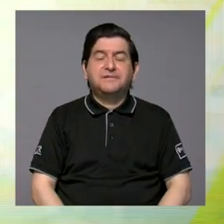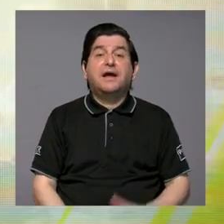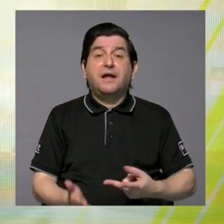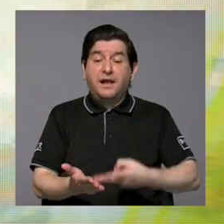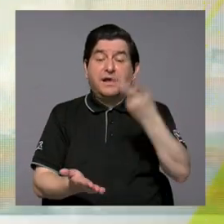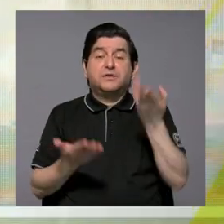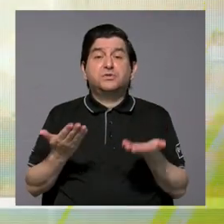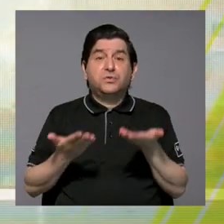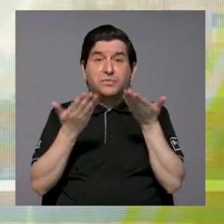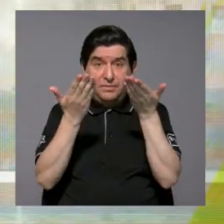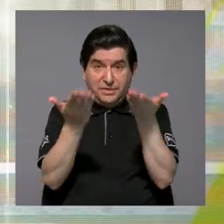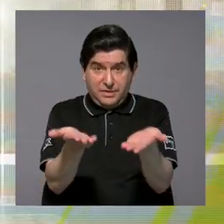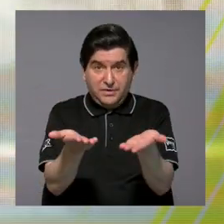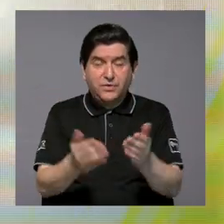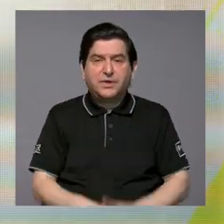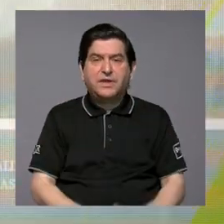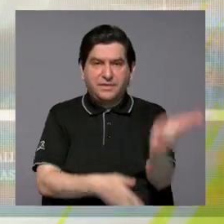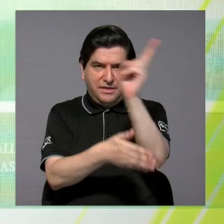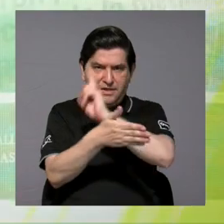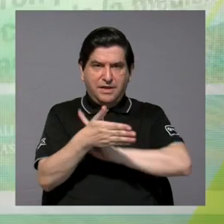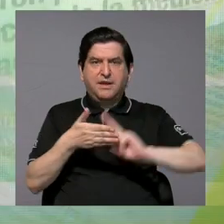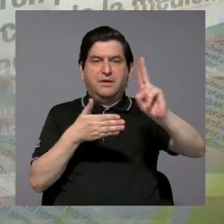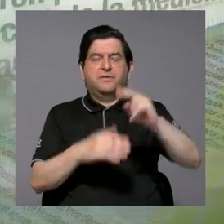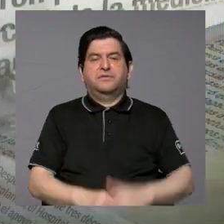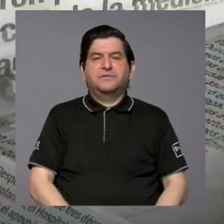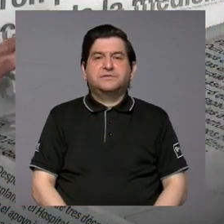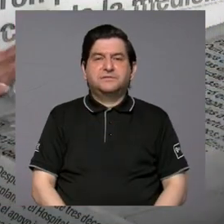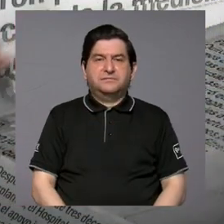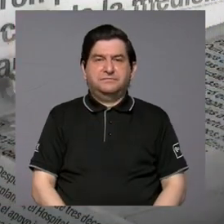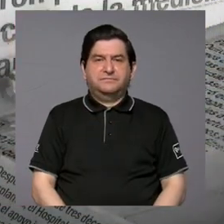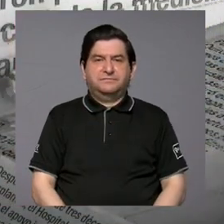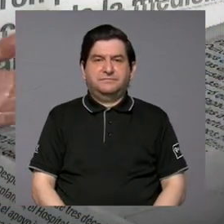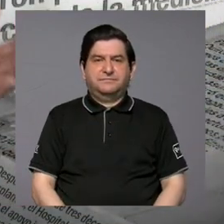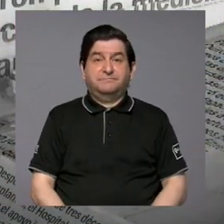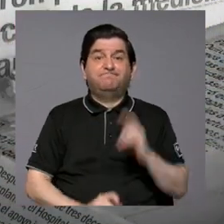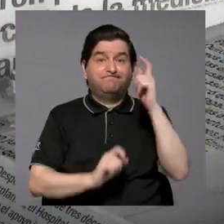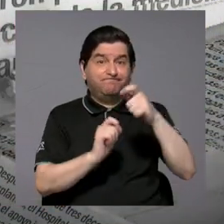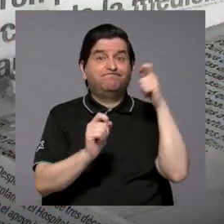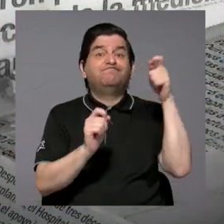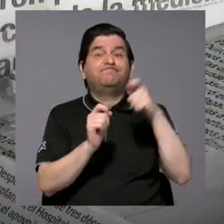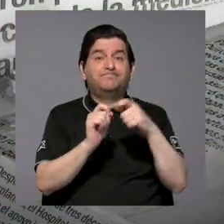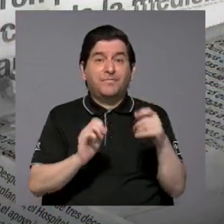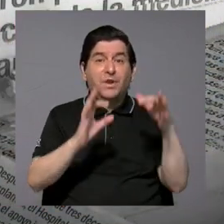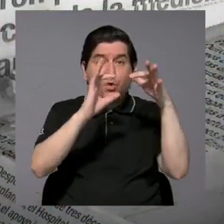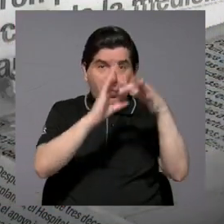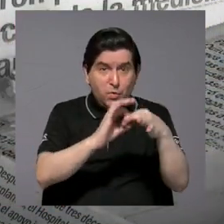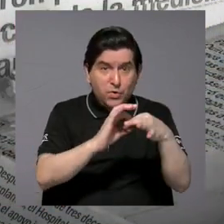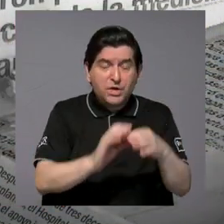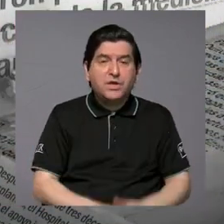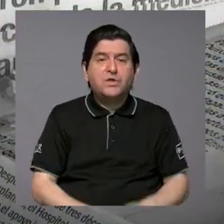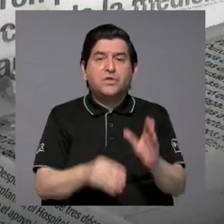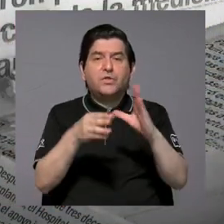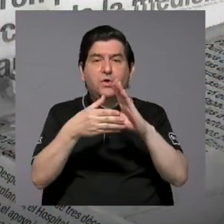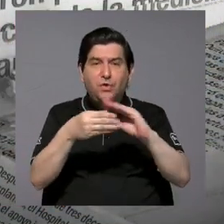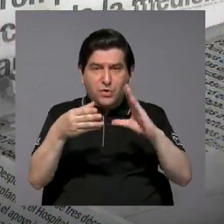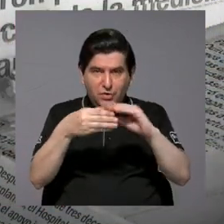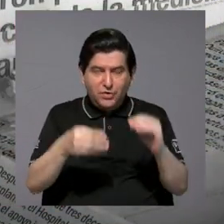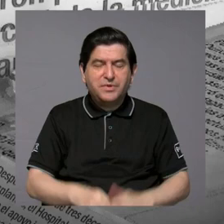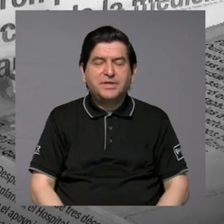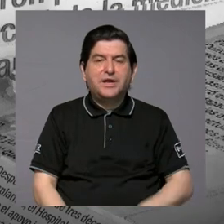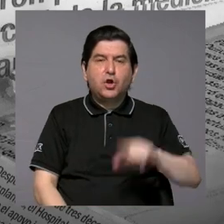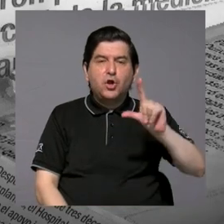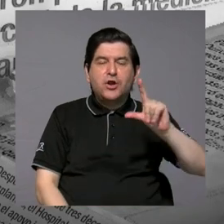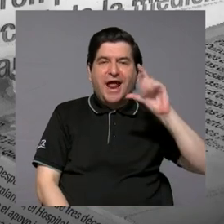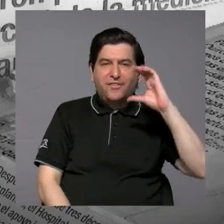valor agregado que da la universidad, para que inclusive, precisamente uniéndome al comentario de don